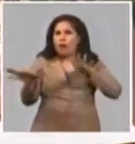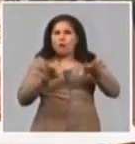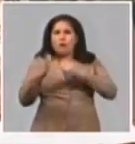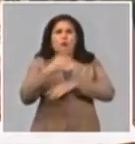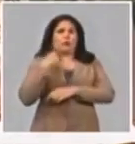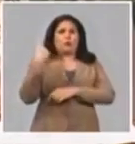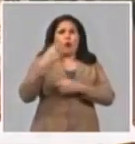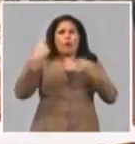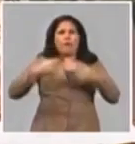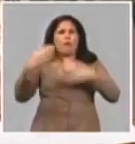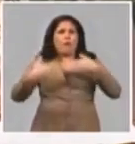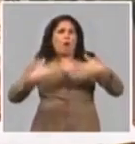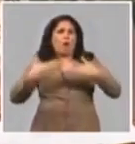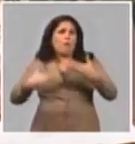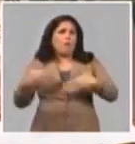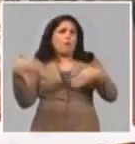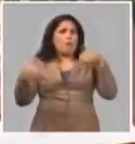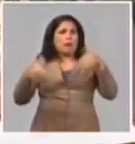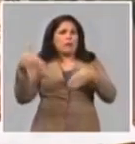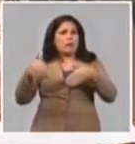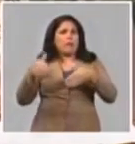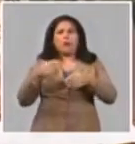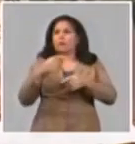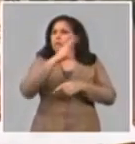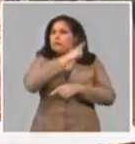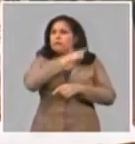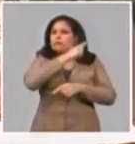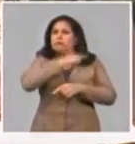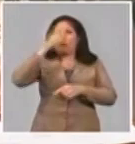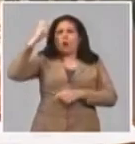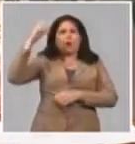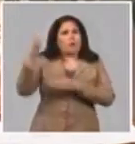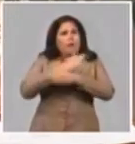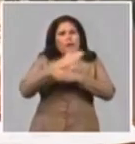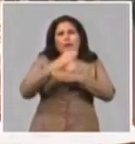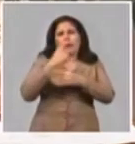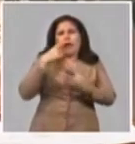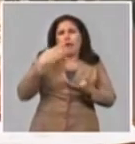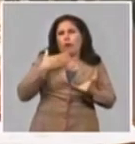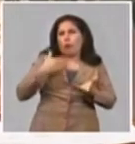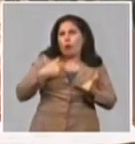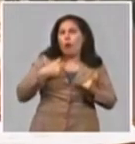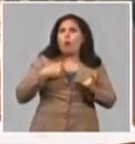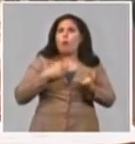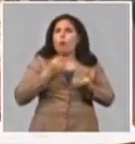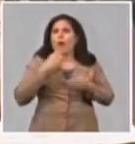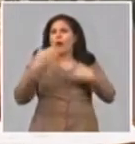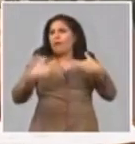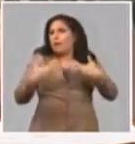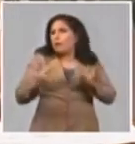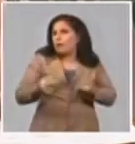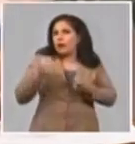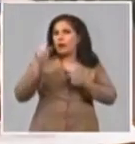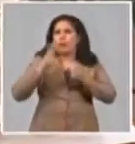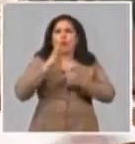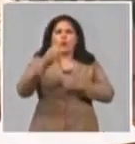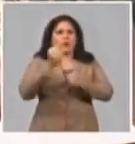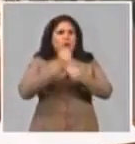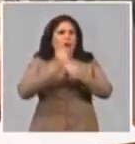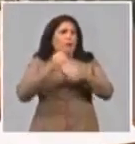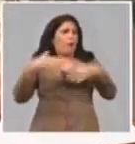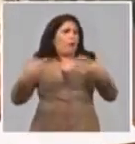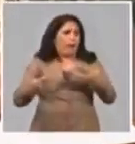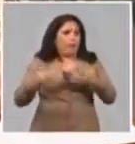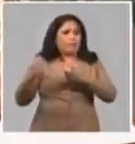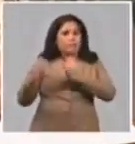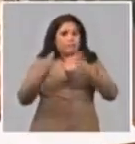debemos acometer, y ahí participan los diferentes organismos para ver las estrategias de cómo enfrentar la misma. El